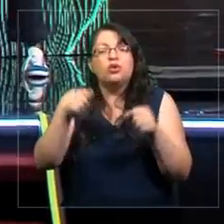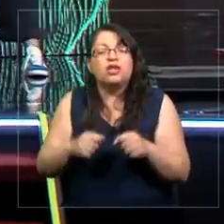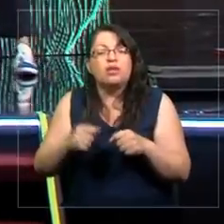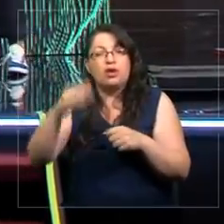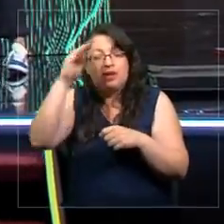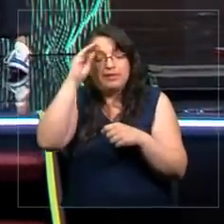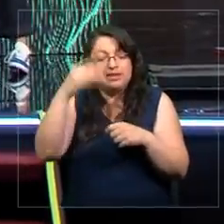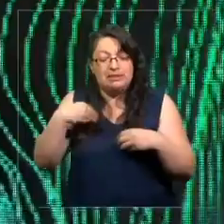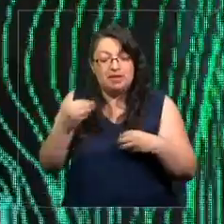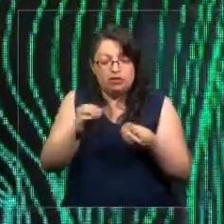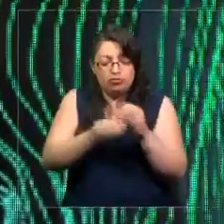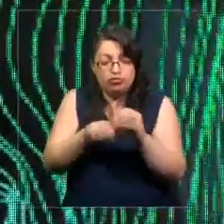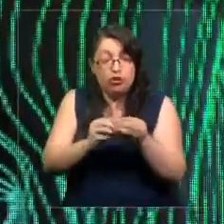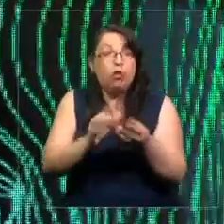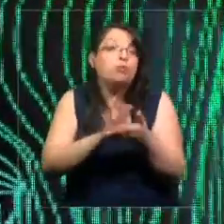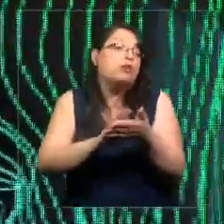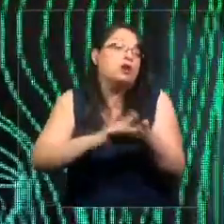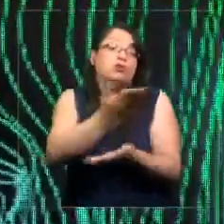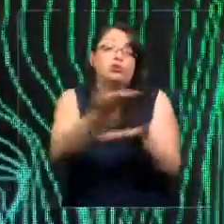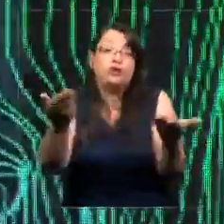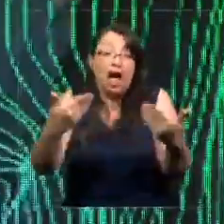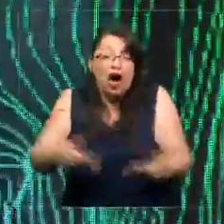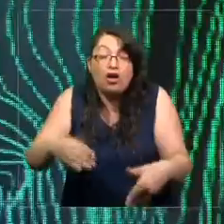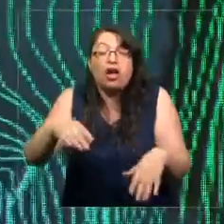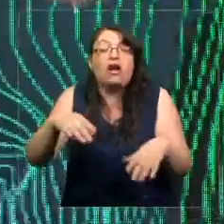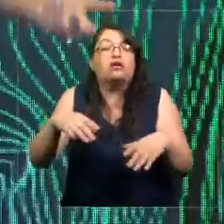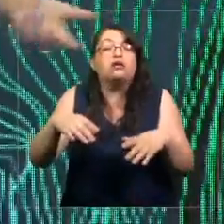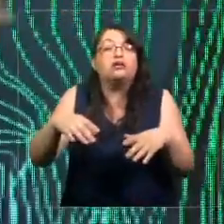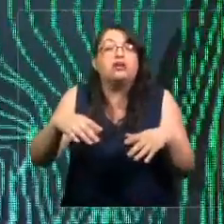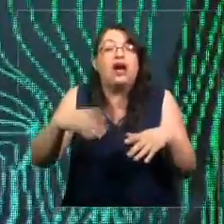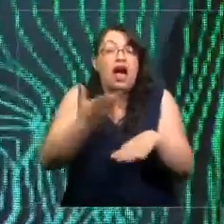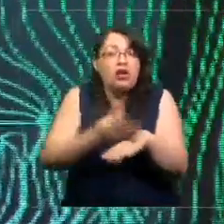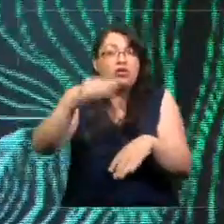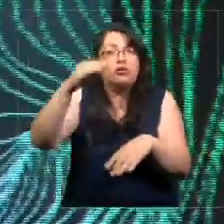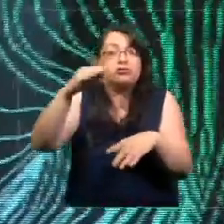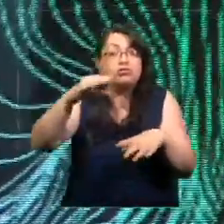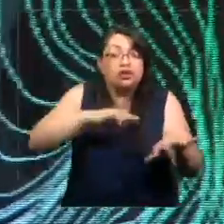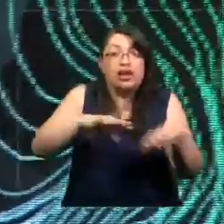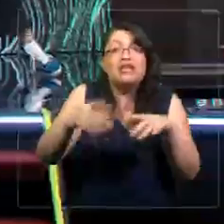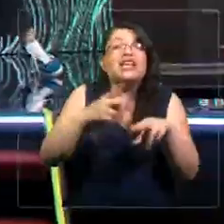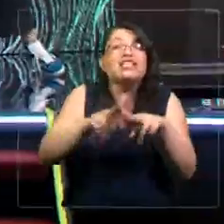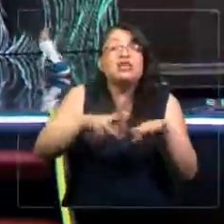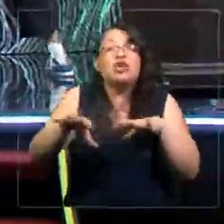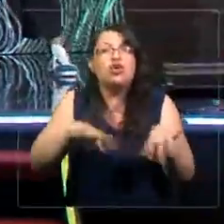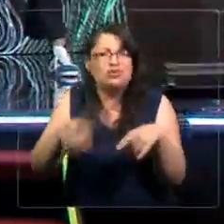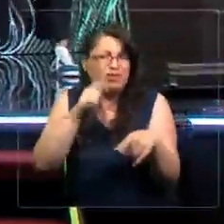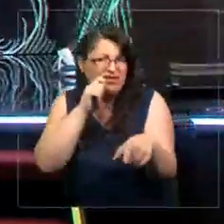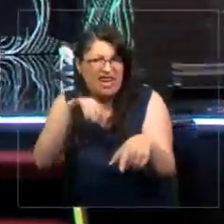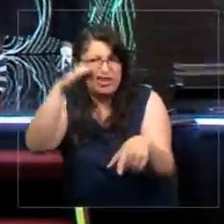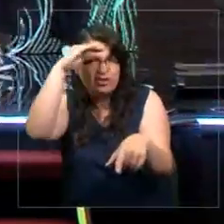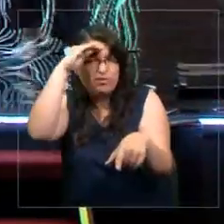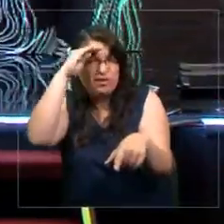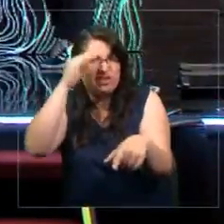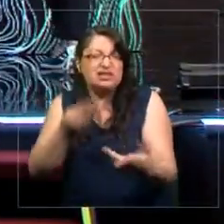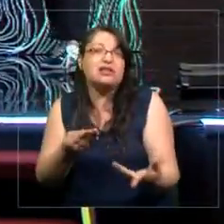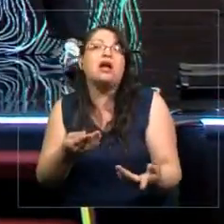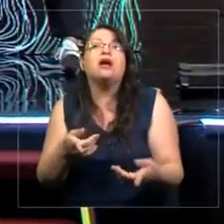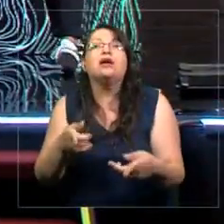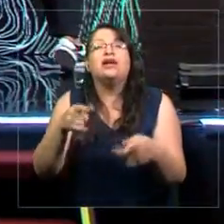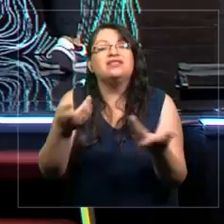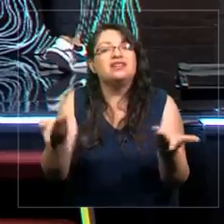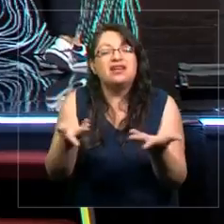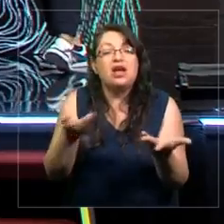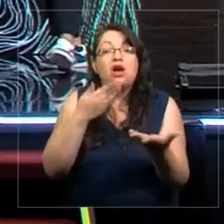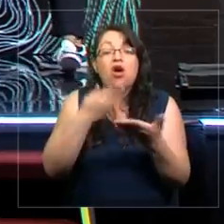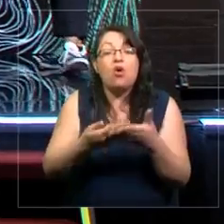decir, ustedes aquí conmigo están experimentando algo, pero es una experiencia cuando el material experimentado